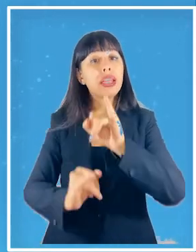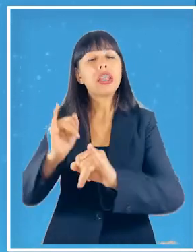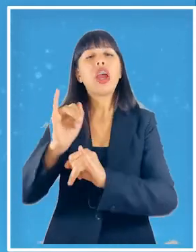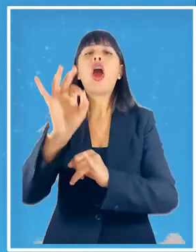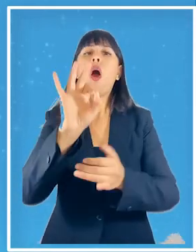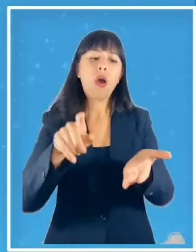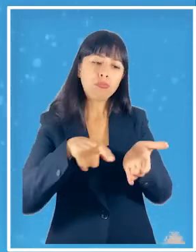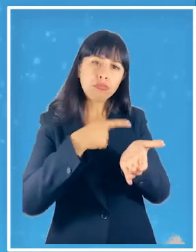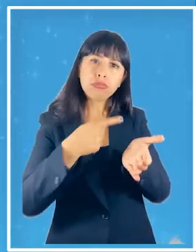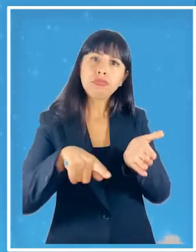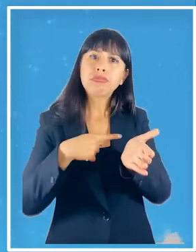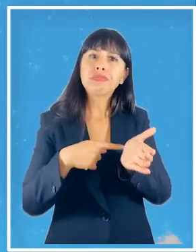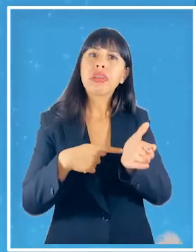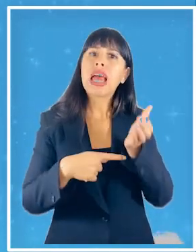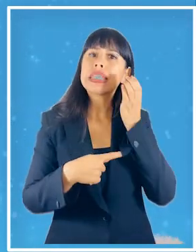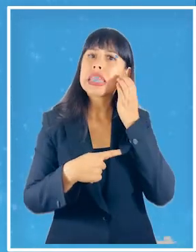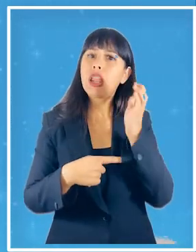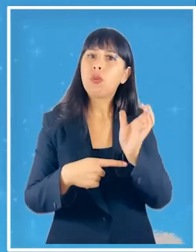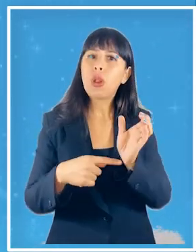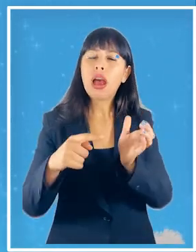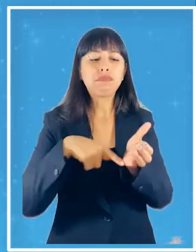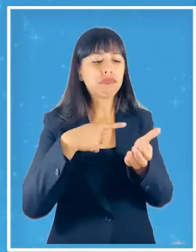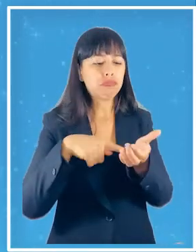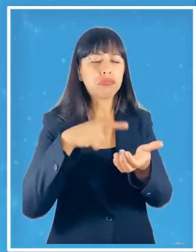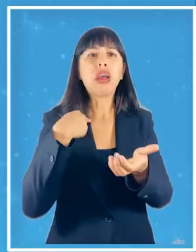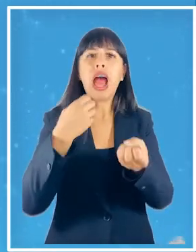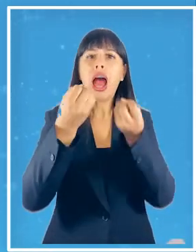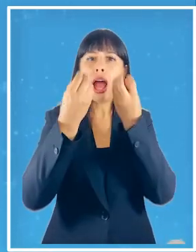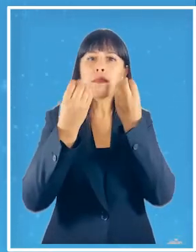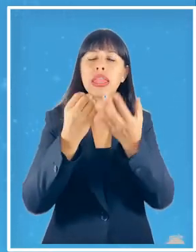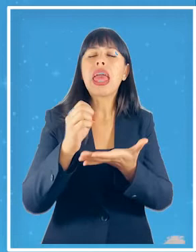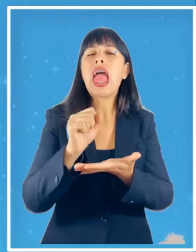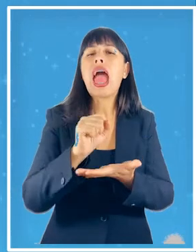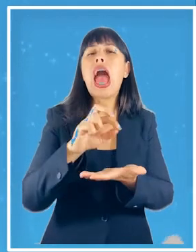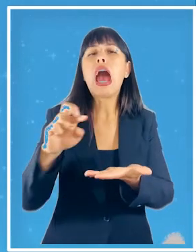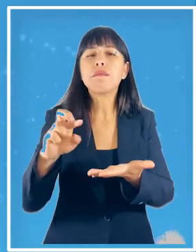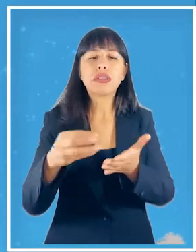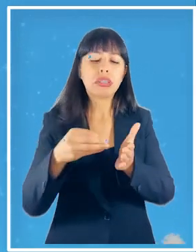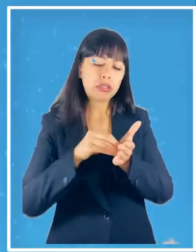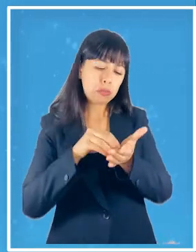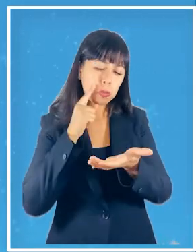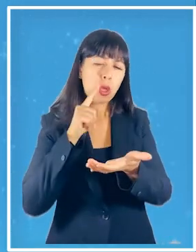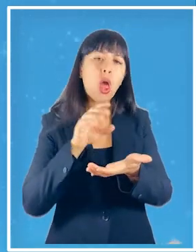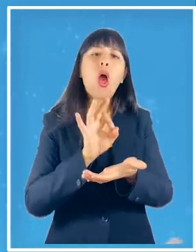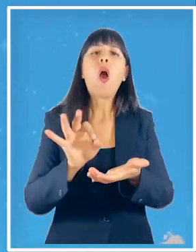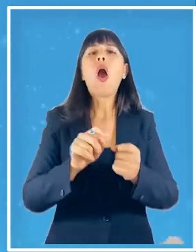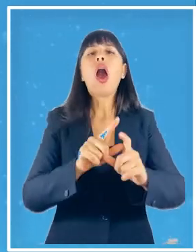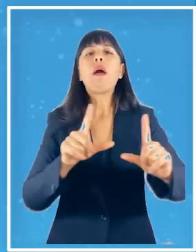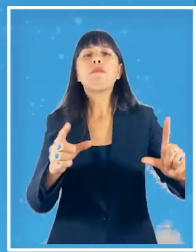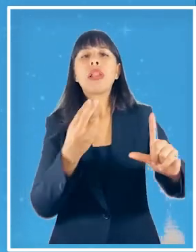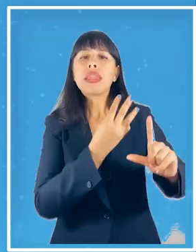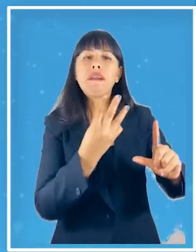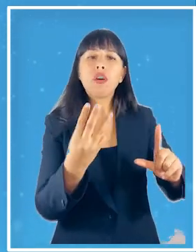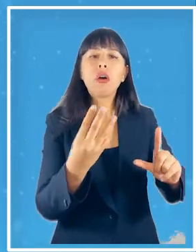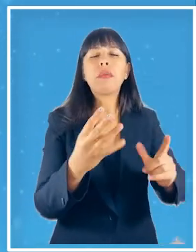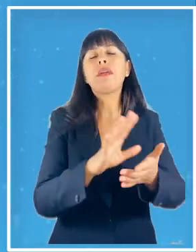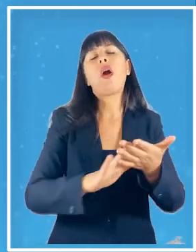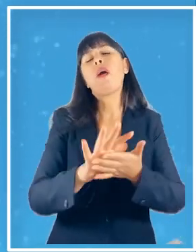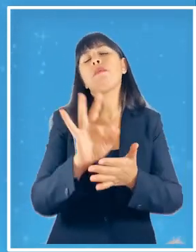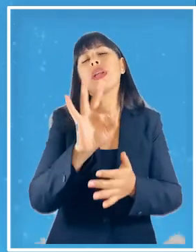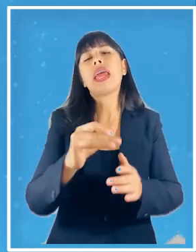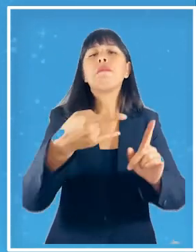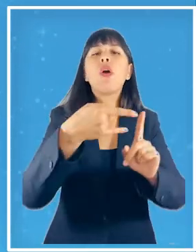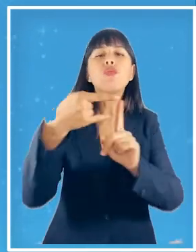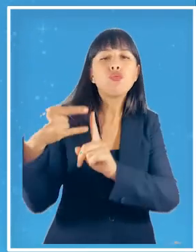con un celular inteligente pueden aprender el uso de apps o de plataformas como